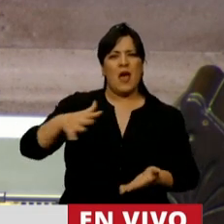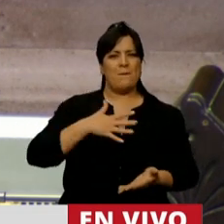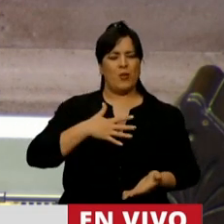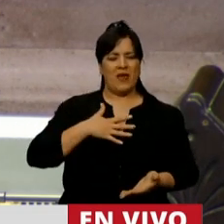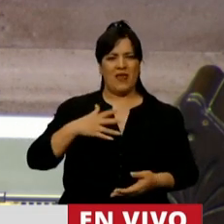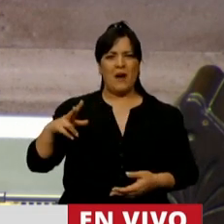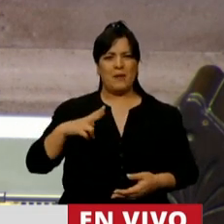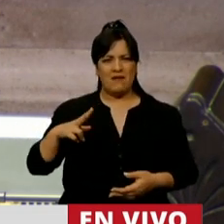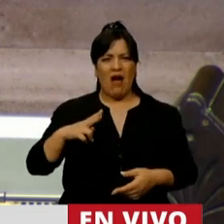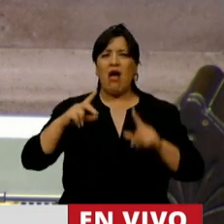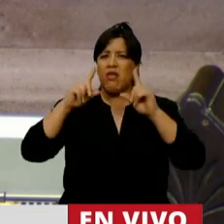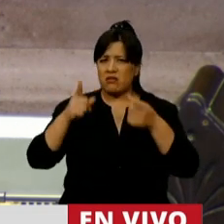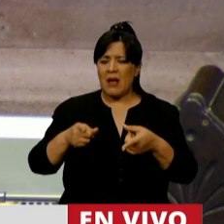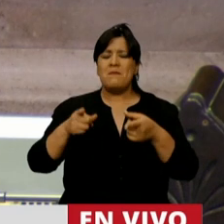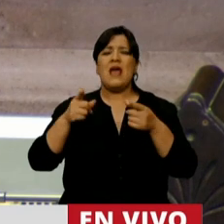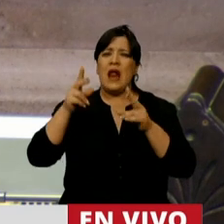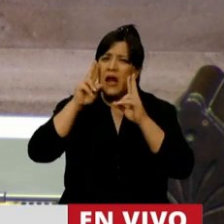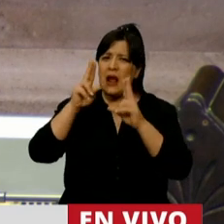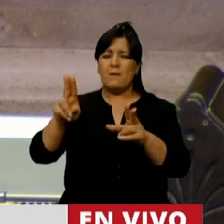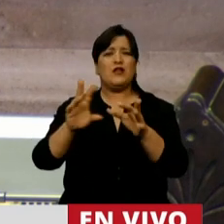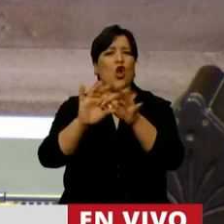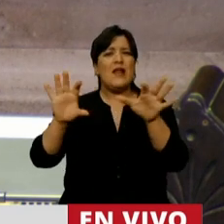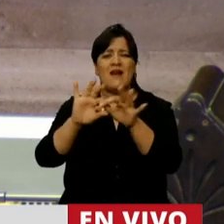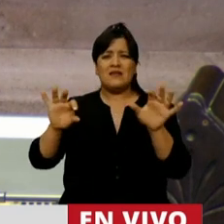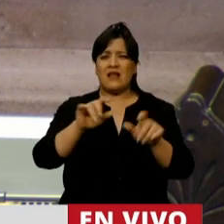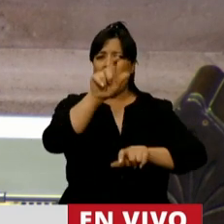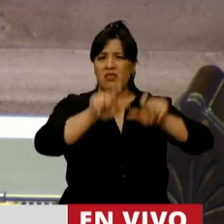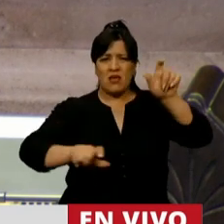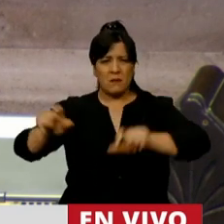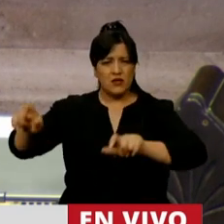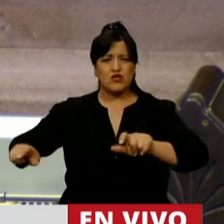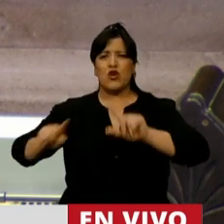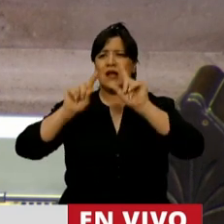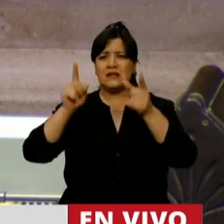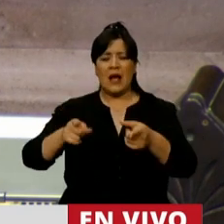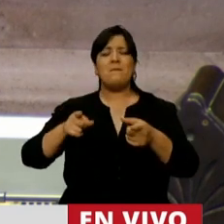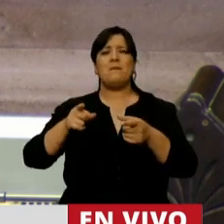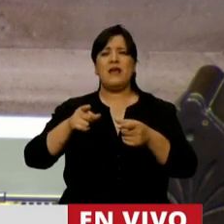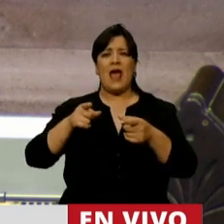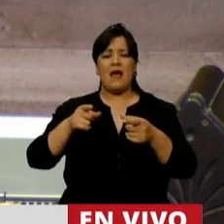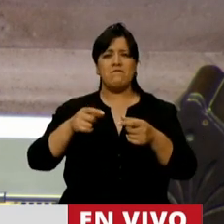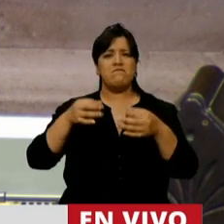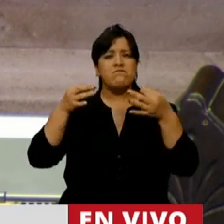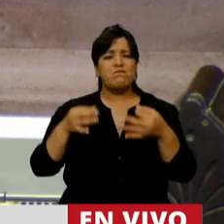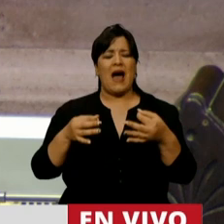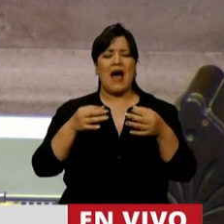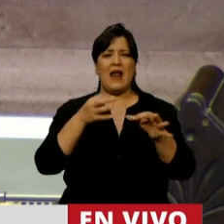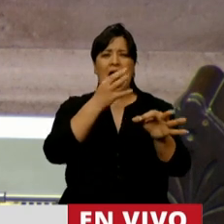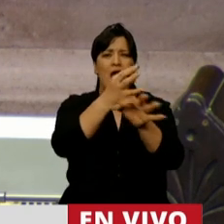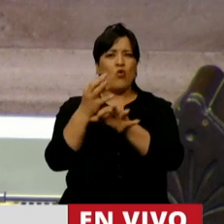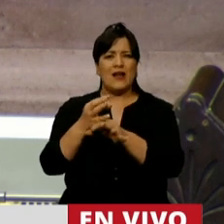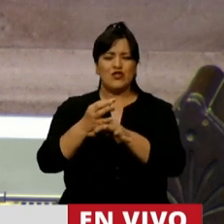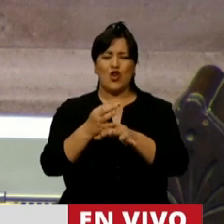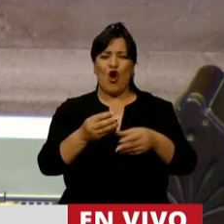respeto de las libertades individuales, al acceso irrestricto a un sistema educativo de